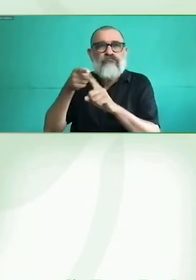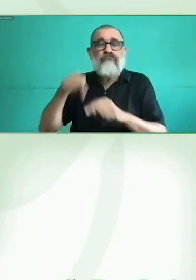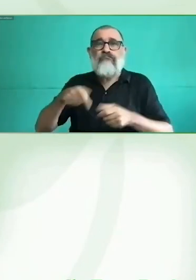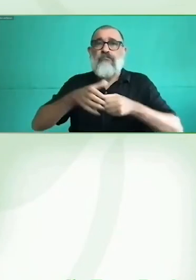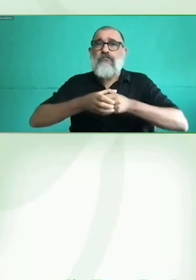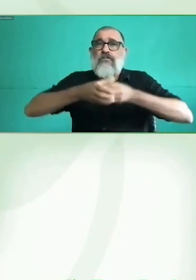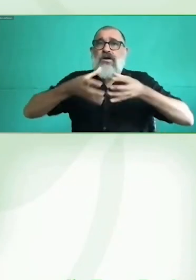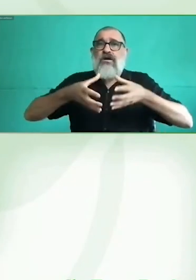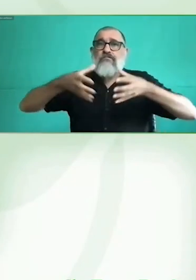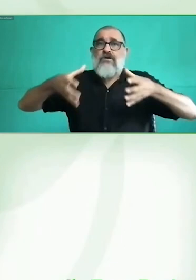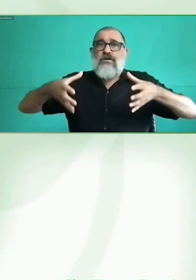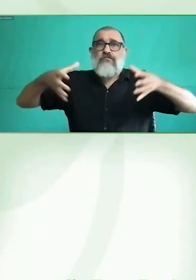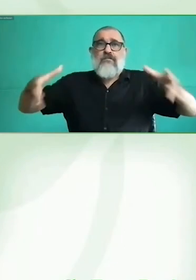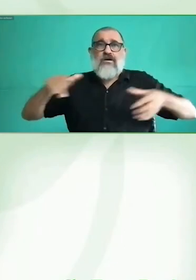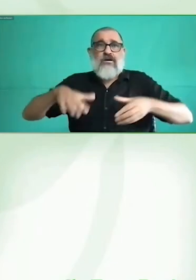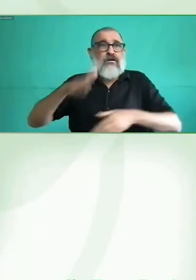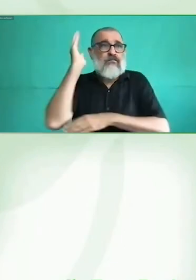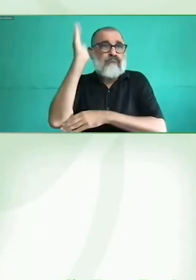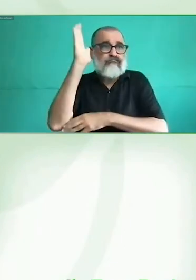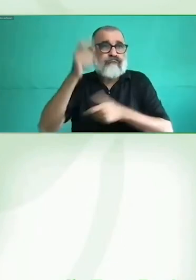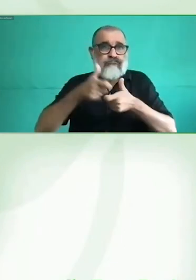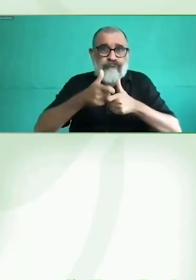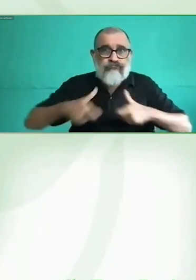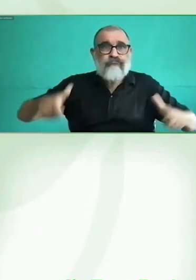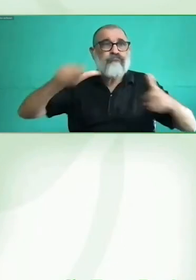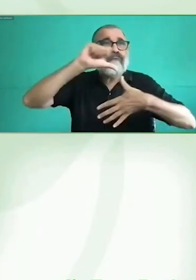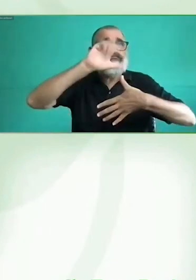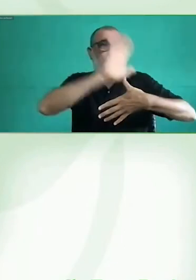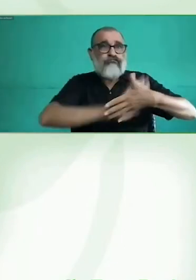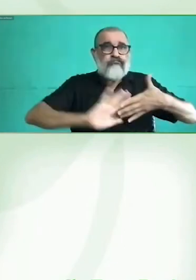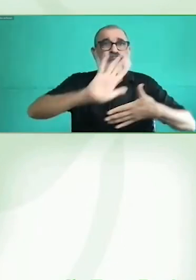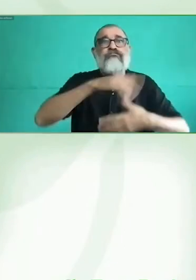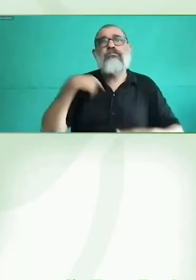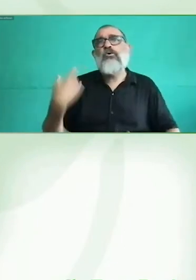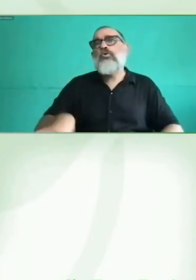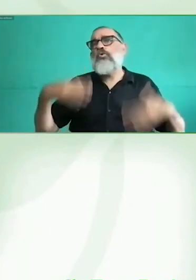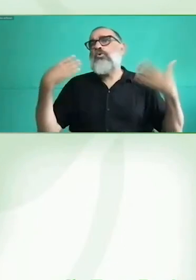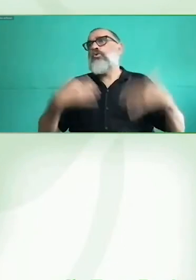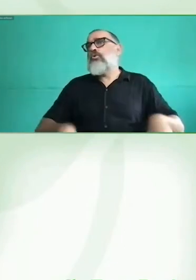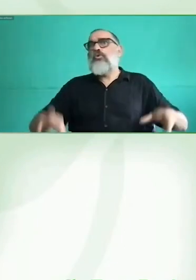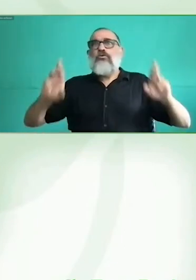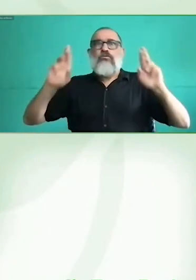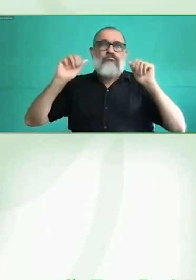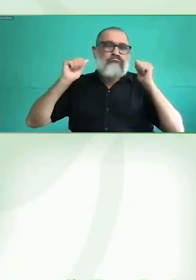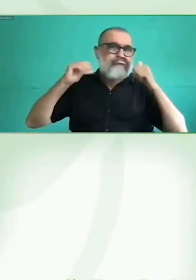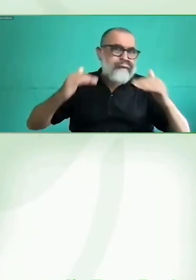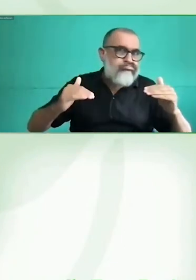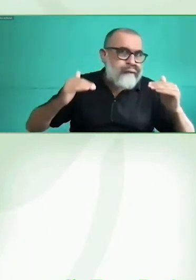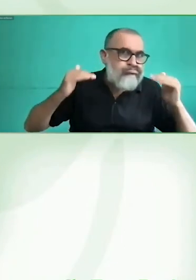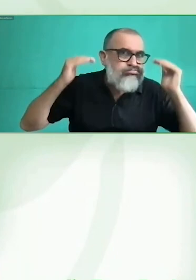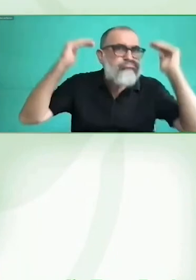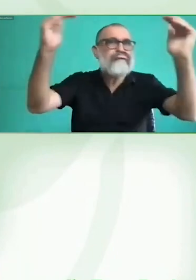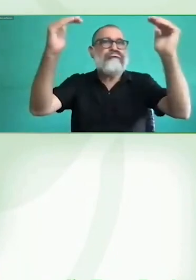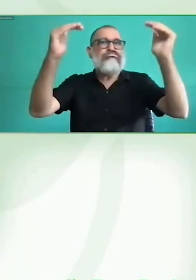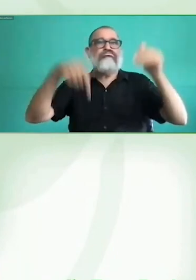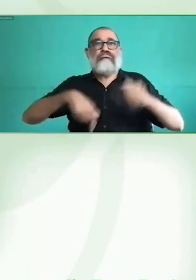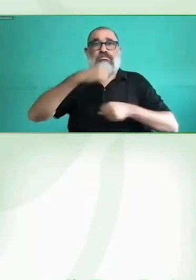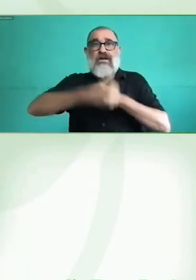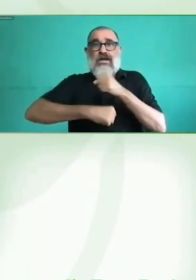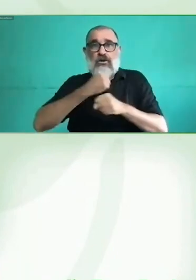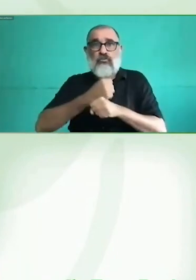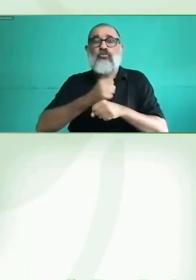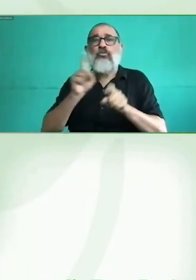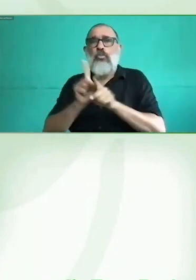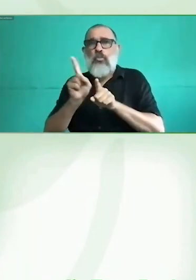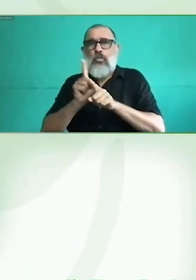récord este año, tanto virtual como presencialmente de participación de la región. Así que estamos muy contentas, muy contentos